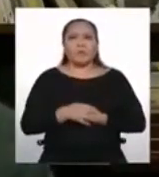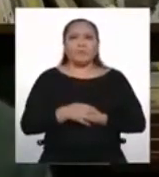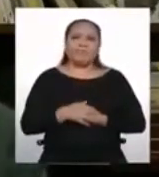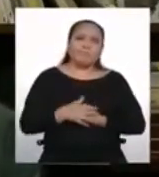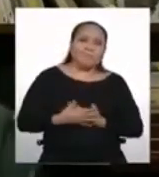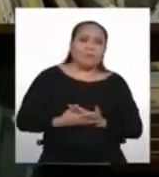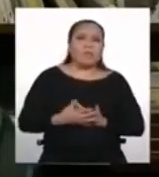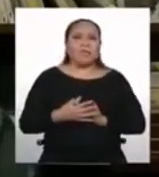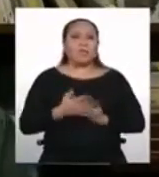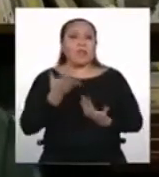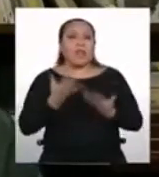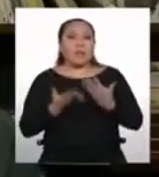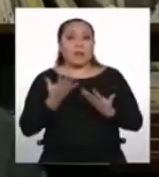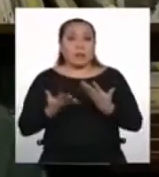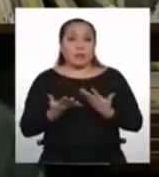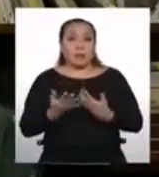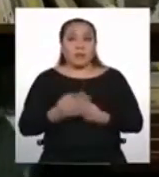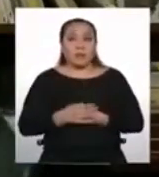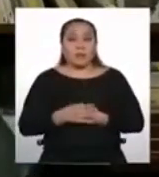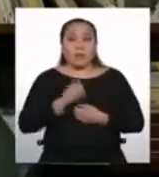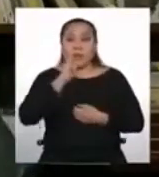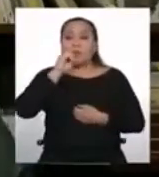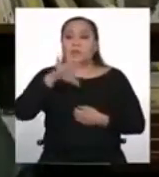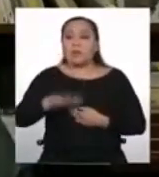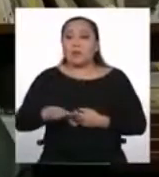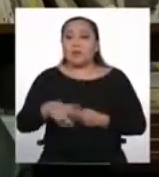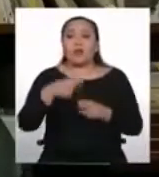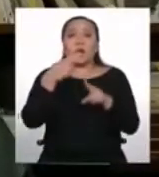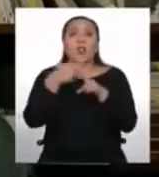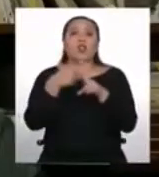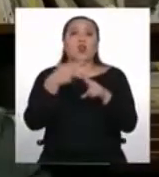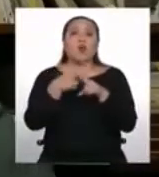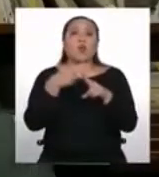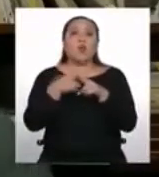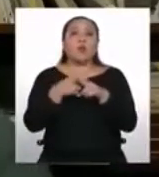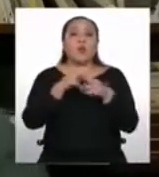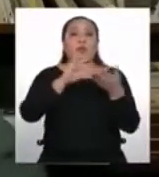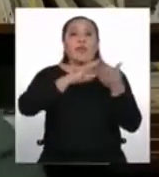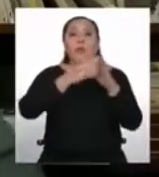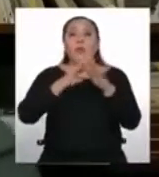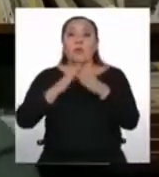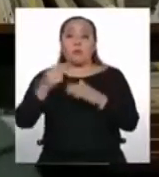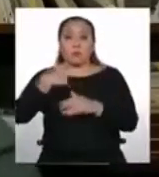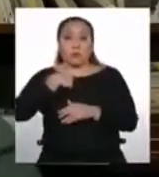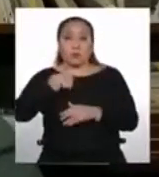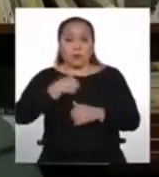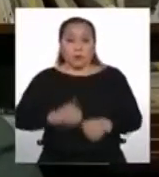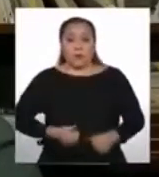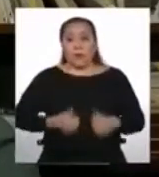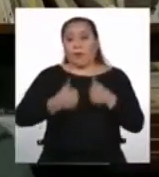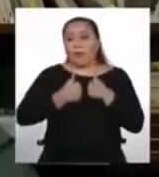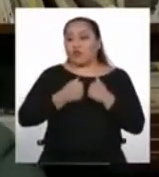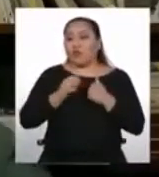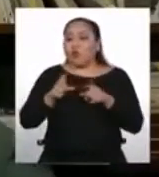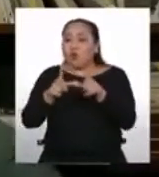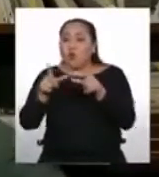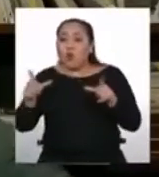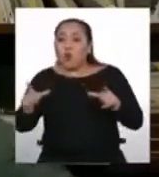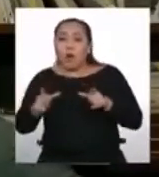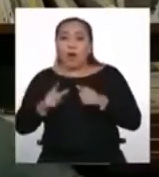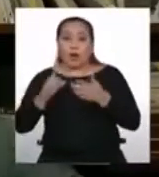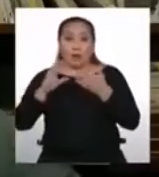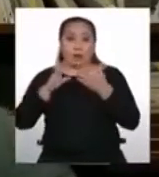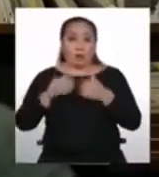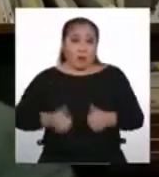Si decimos el nombre del pueblo en el que vivimos, de la ciudad en la que vivimos, del